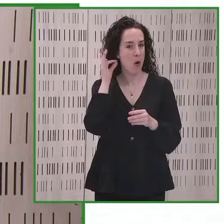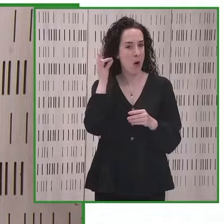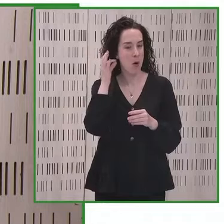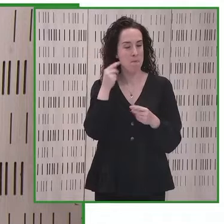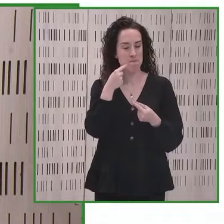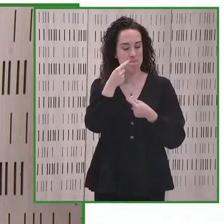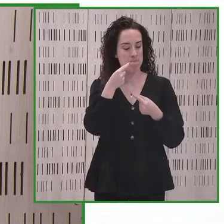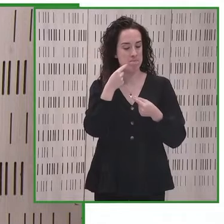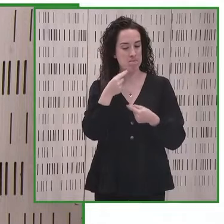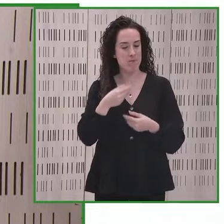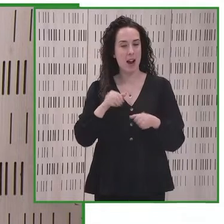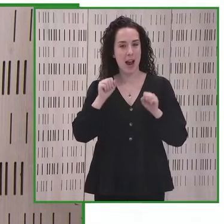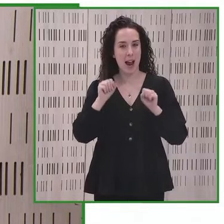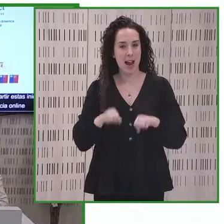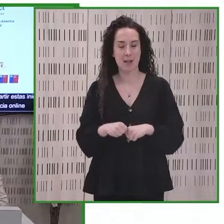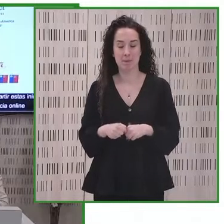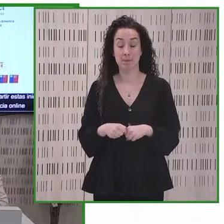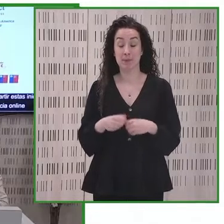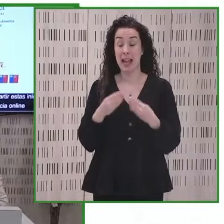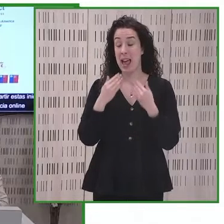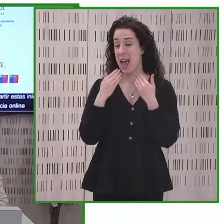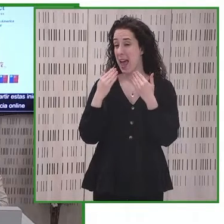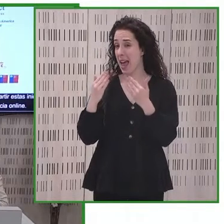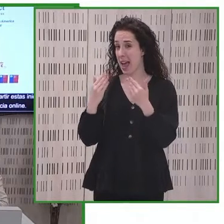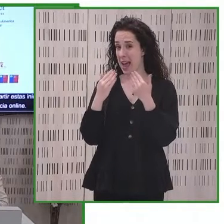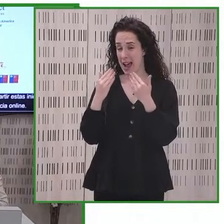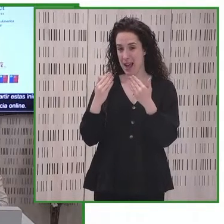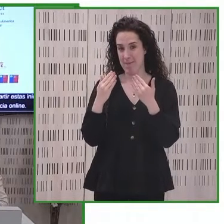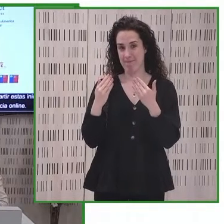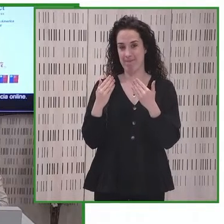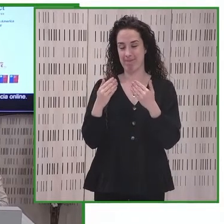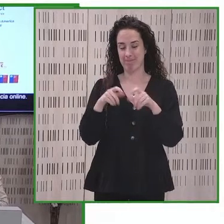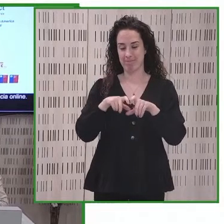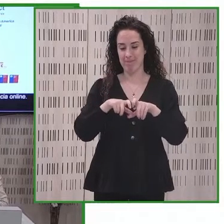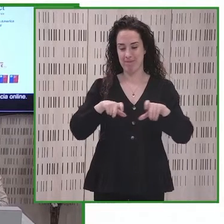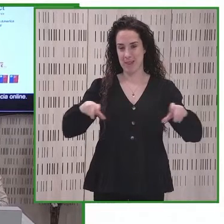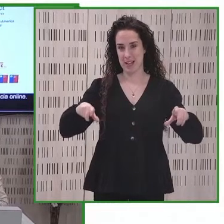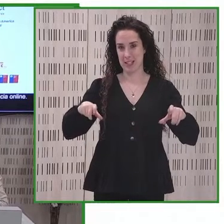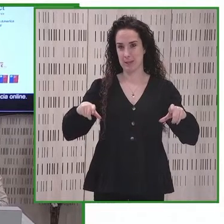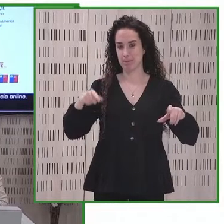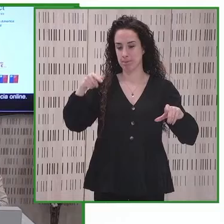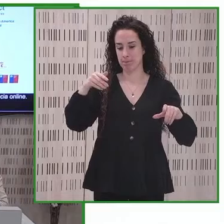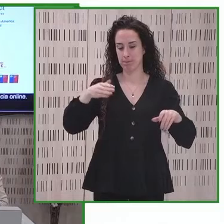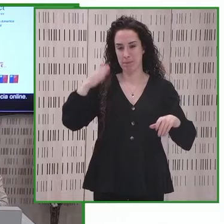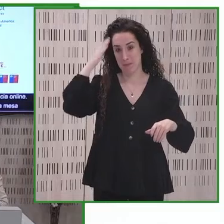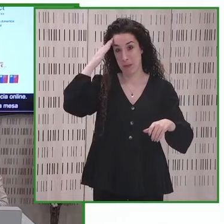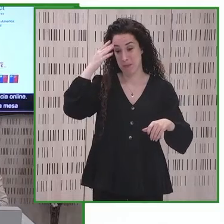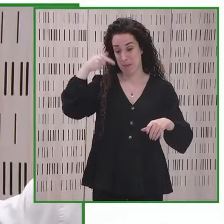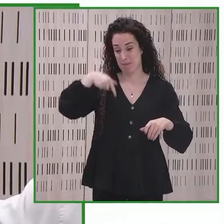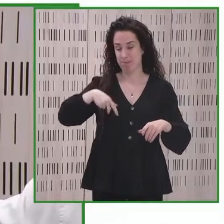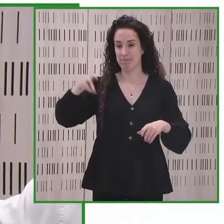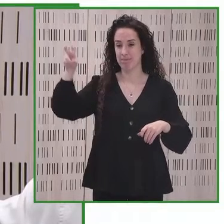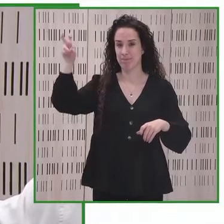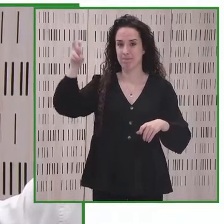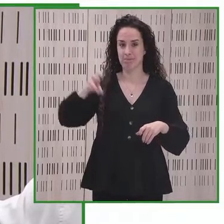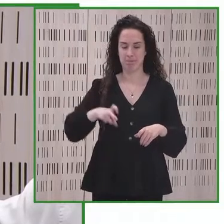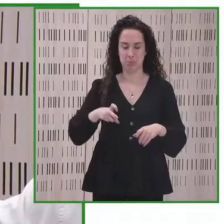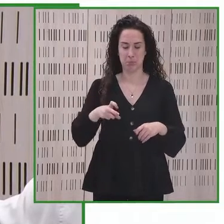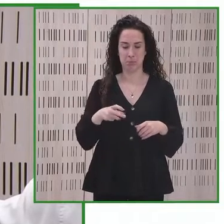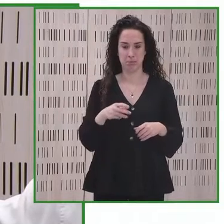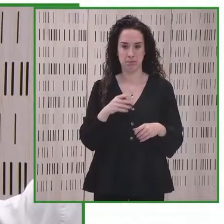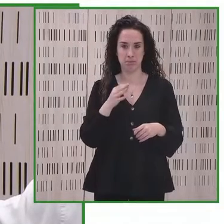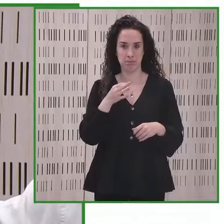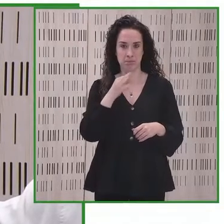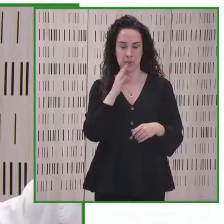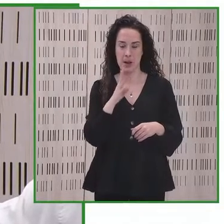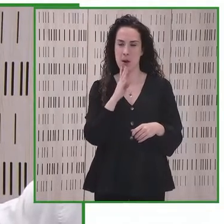bueno pues queremos agradecer una vez más a la mesa principal su asistencia sus palabras y bueno les